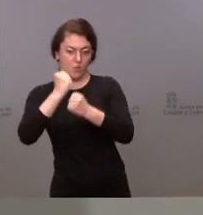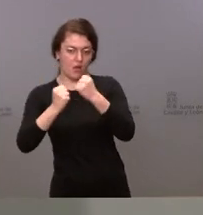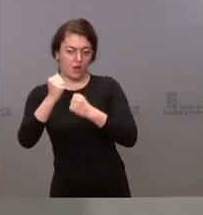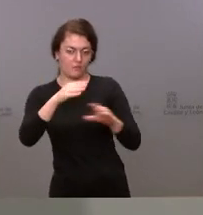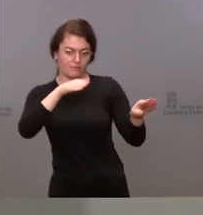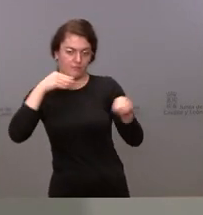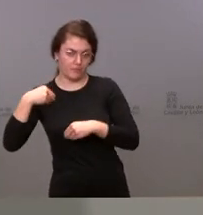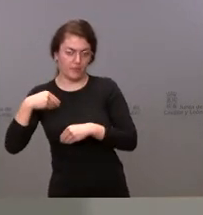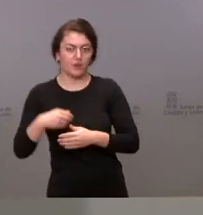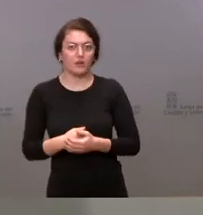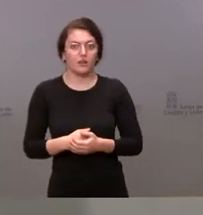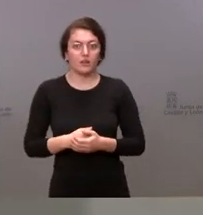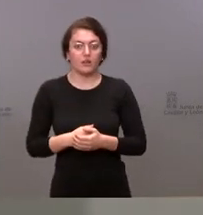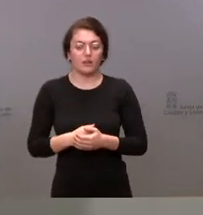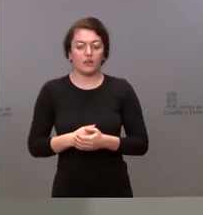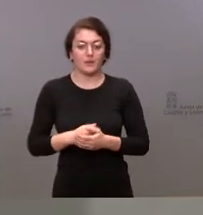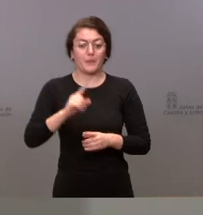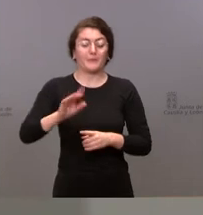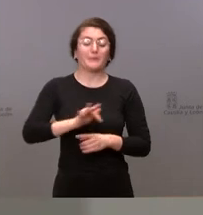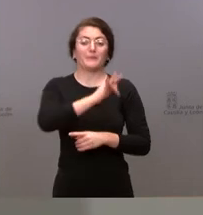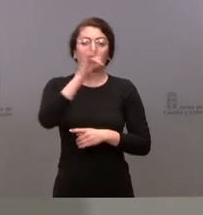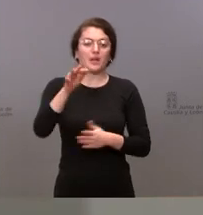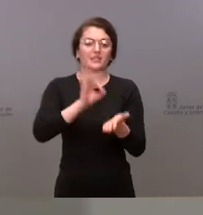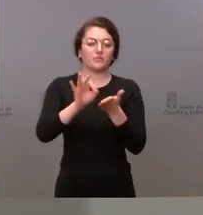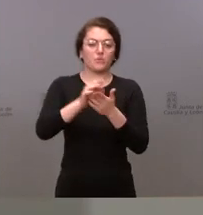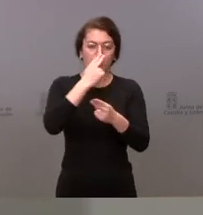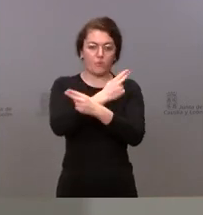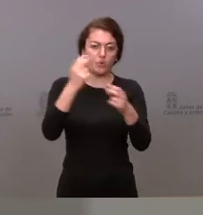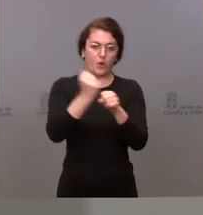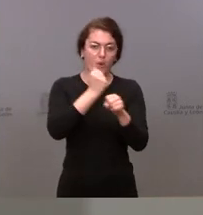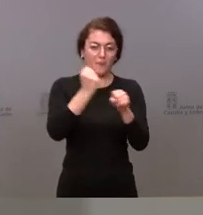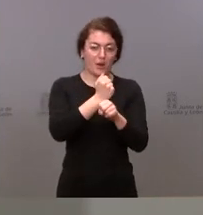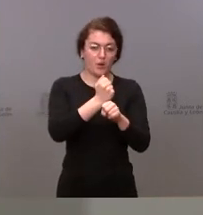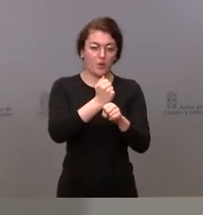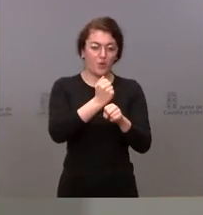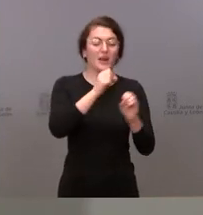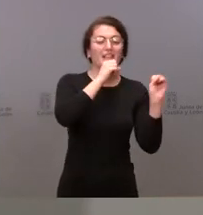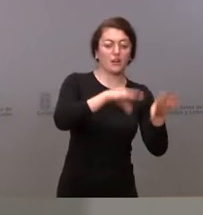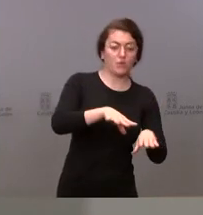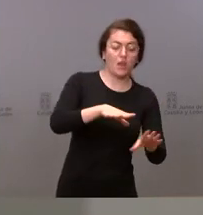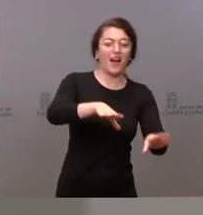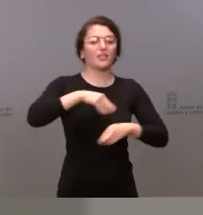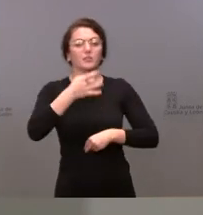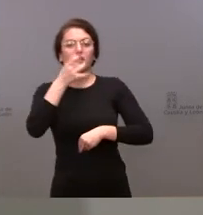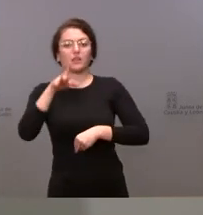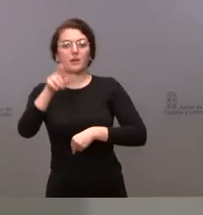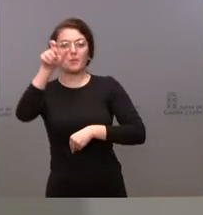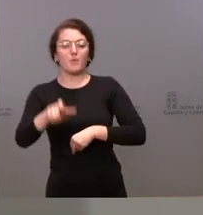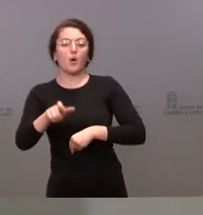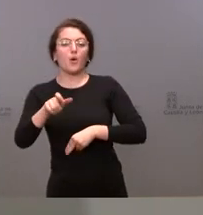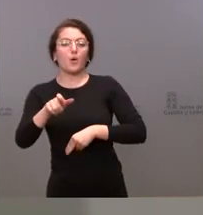del Gerente del Servicio Público de Empleo, José Antonio Bartolomé, y sus funciones serán asumidas por la Directora General de Política Económica y